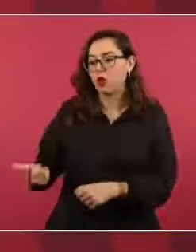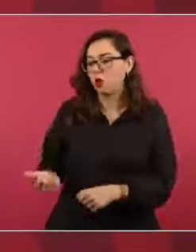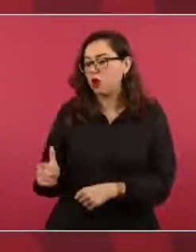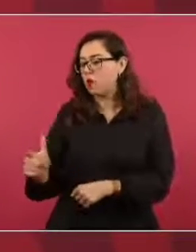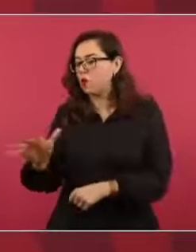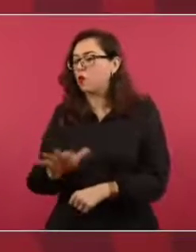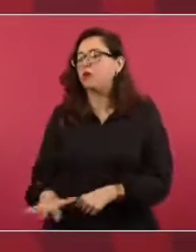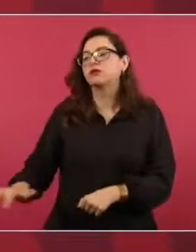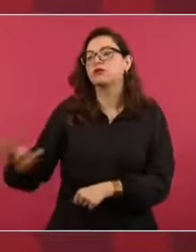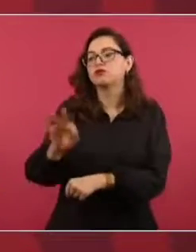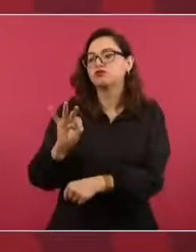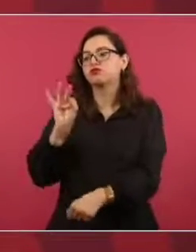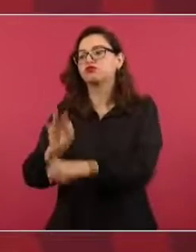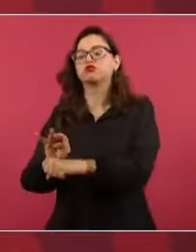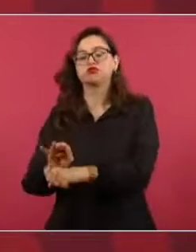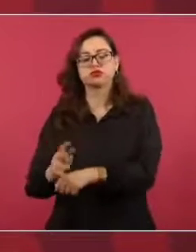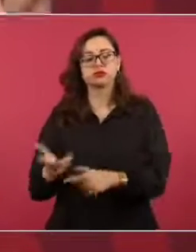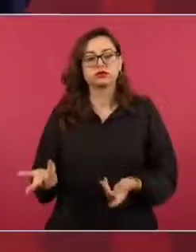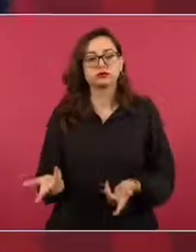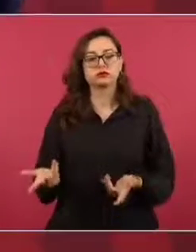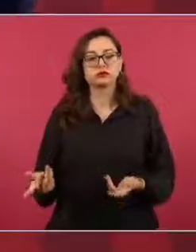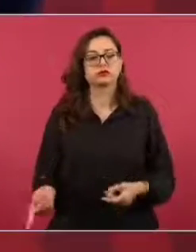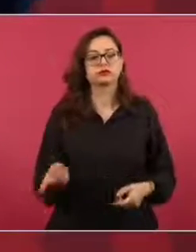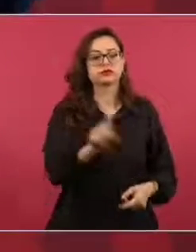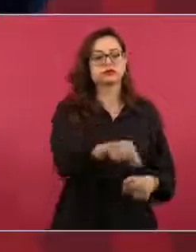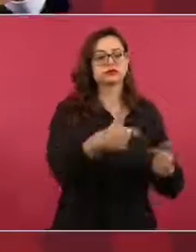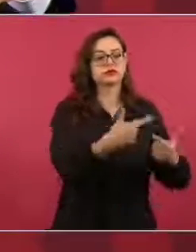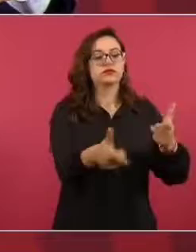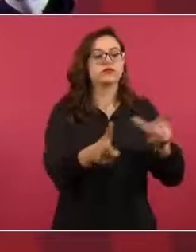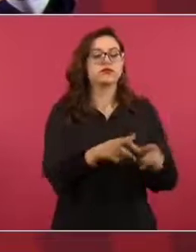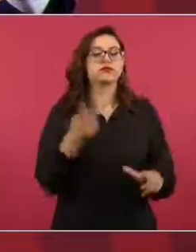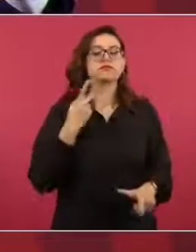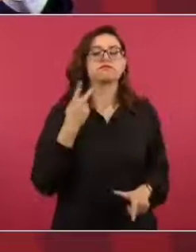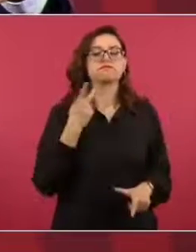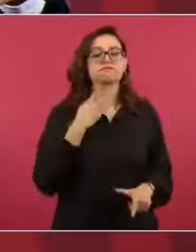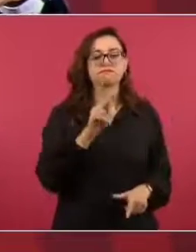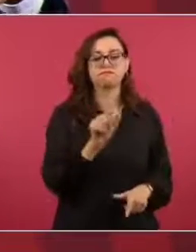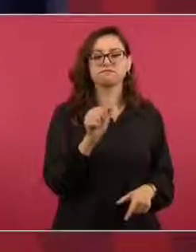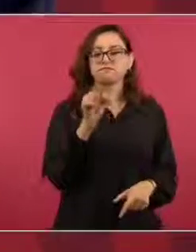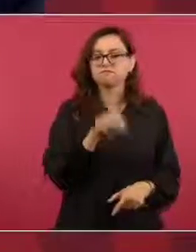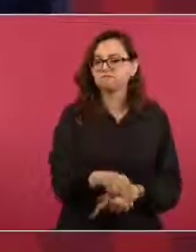de de que la Secretaría de la Defensa